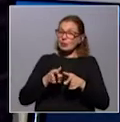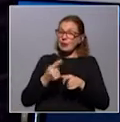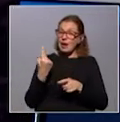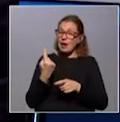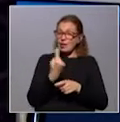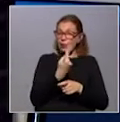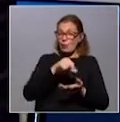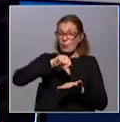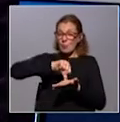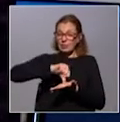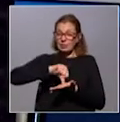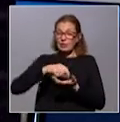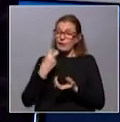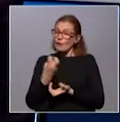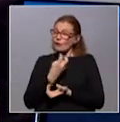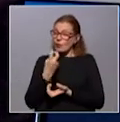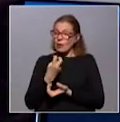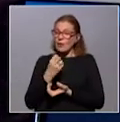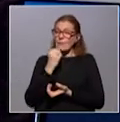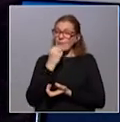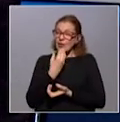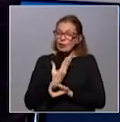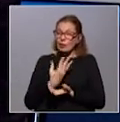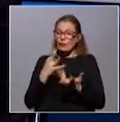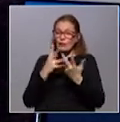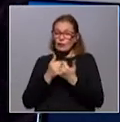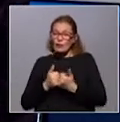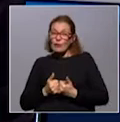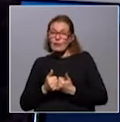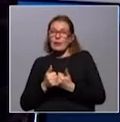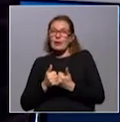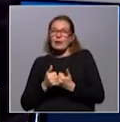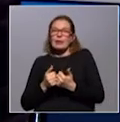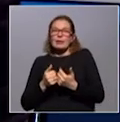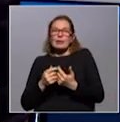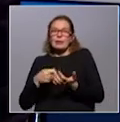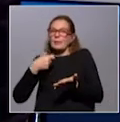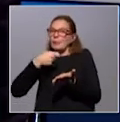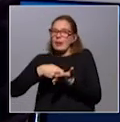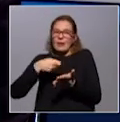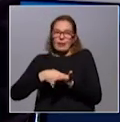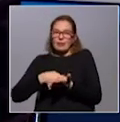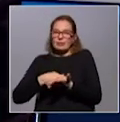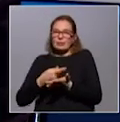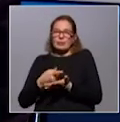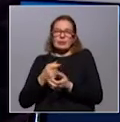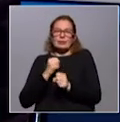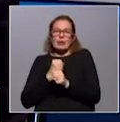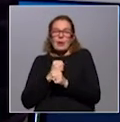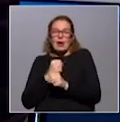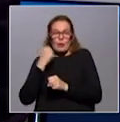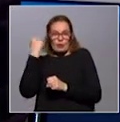cada país. Cada país tiene que buscar sus mejores mecanismos y maneras de financiarlo. Pero nuestra labor